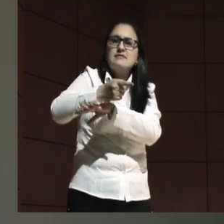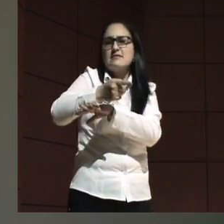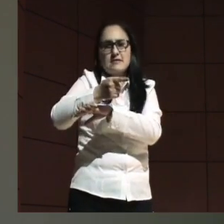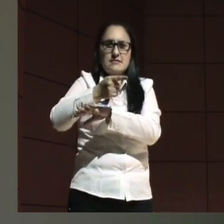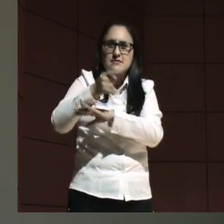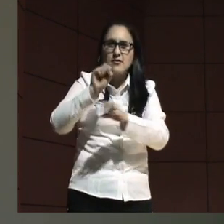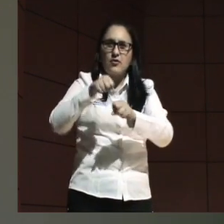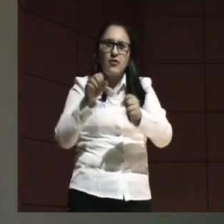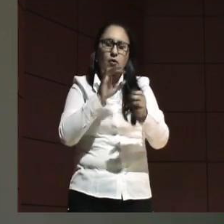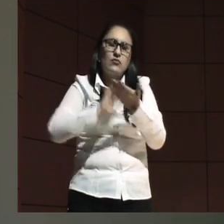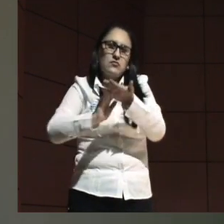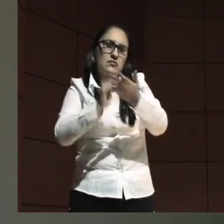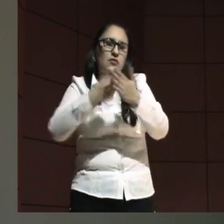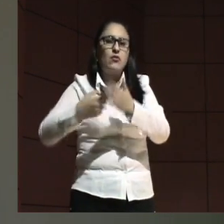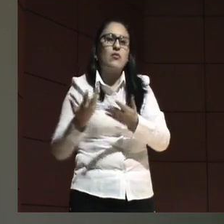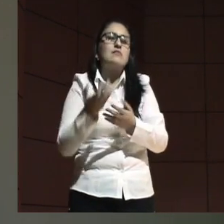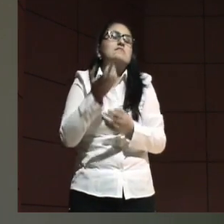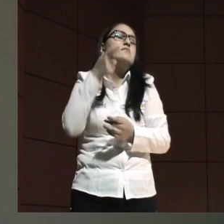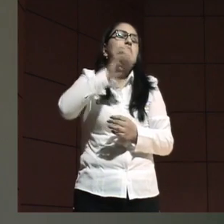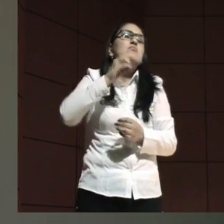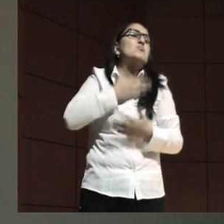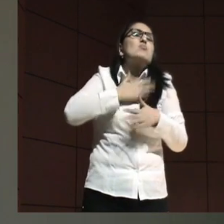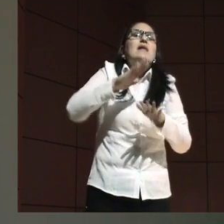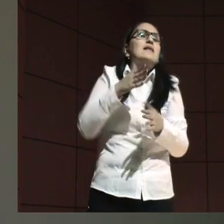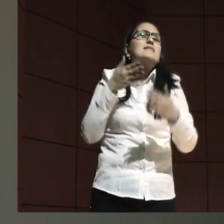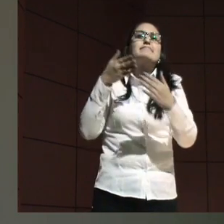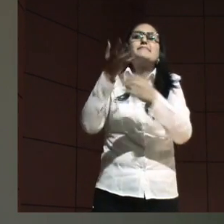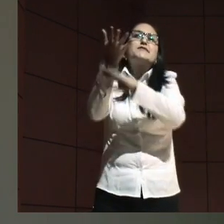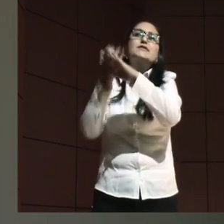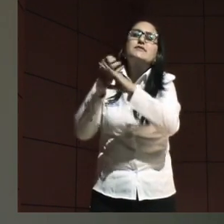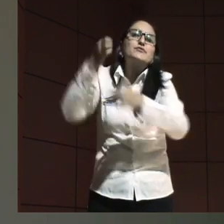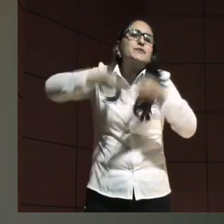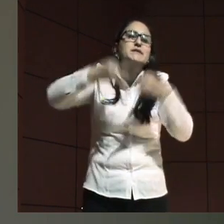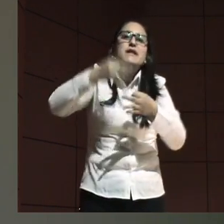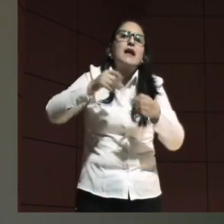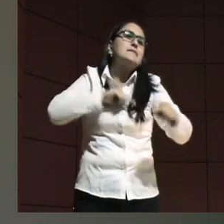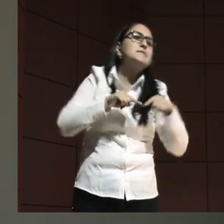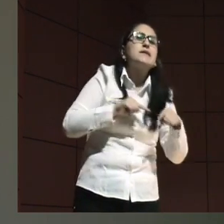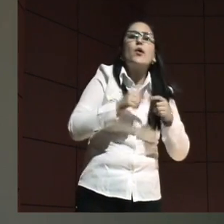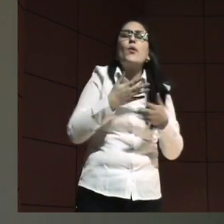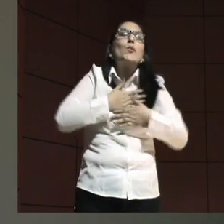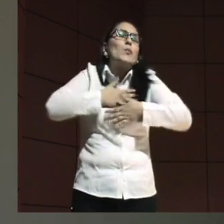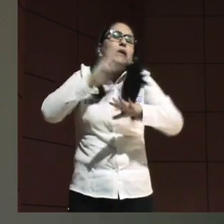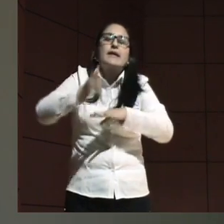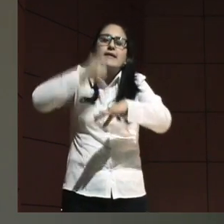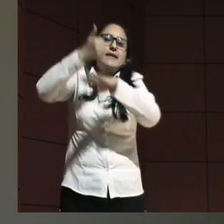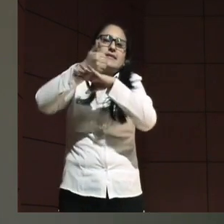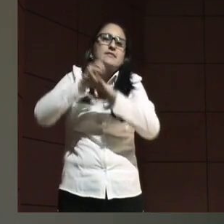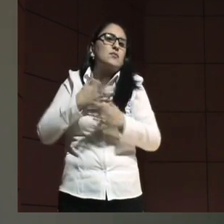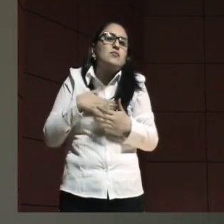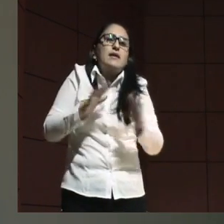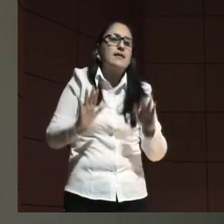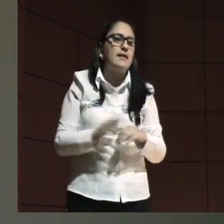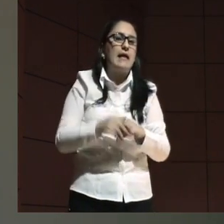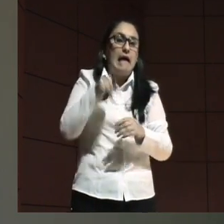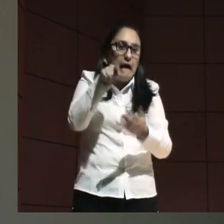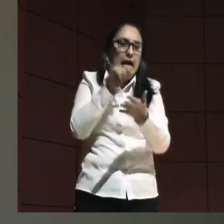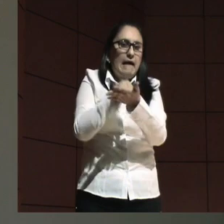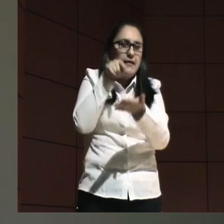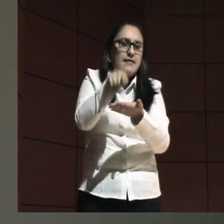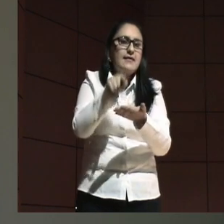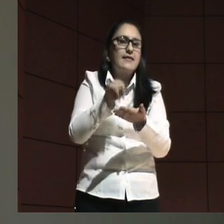O en cualquier solicitud judicial o administrativa o cualquier cargo de poder directivo. Allí